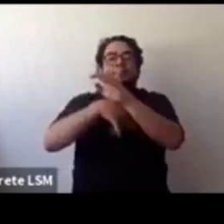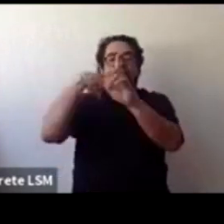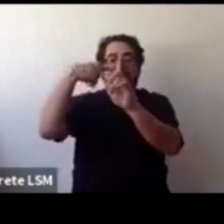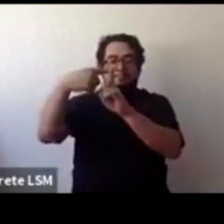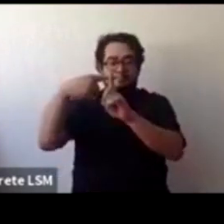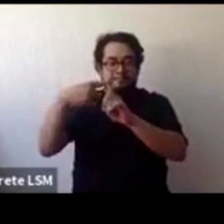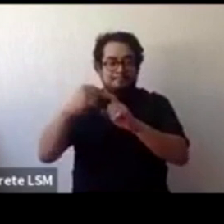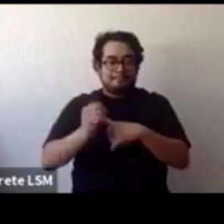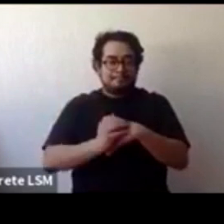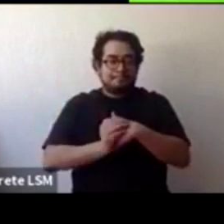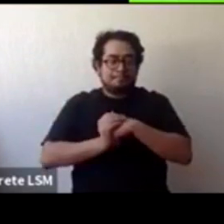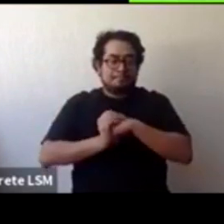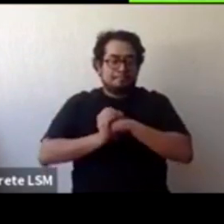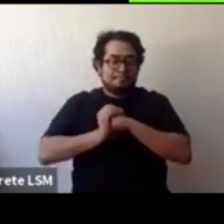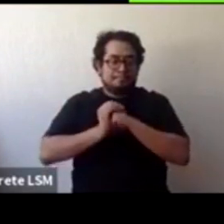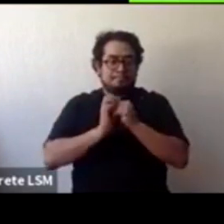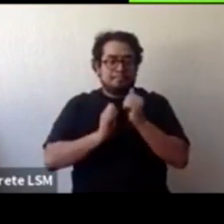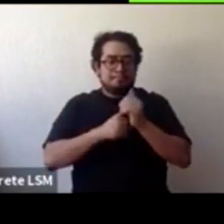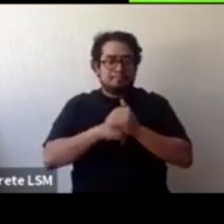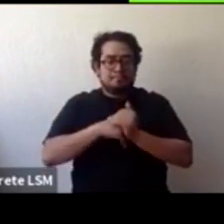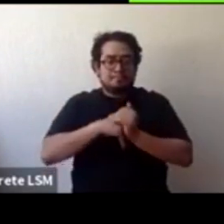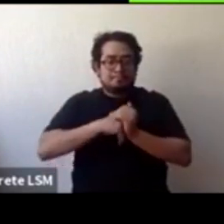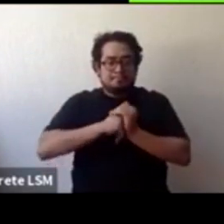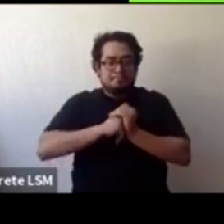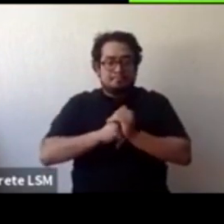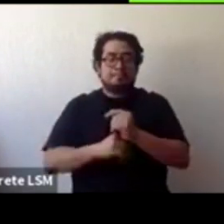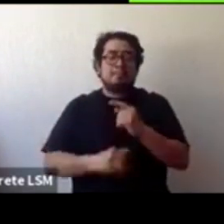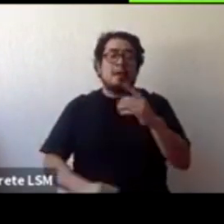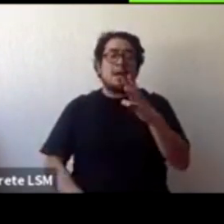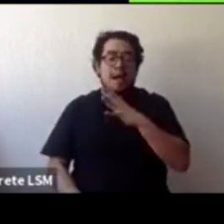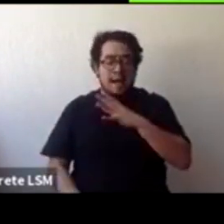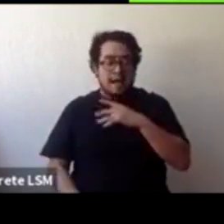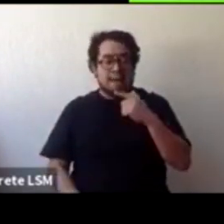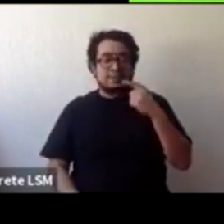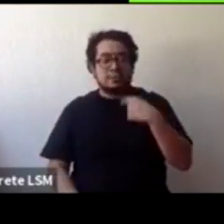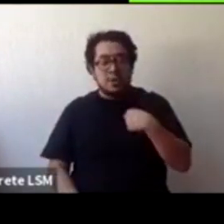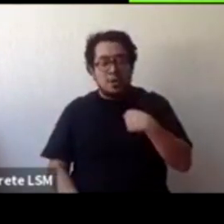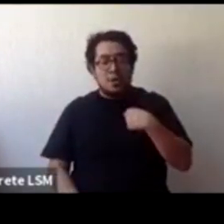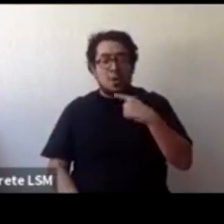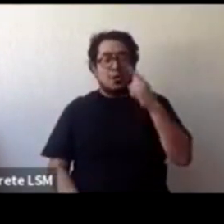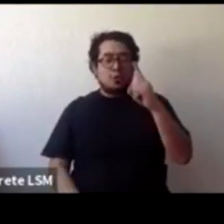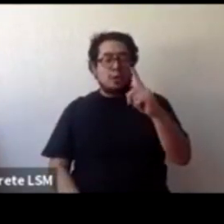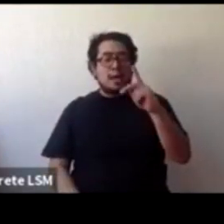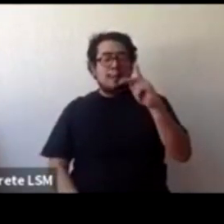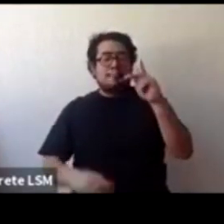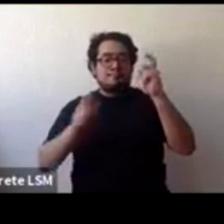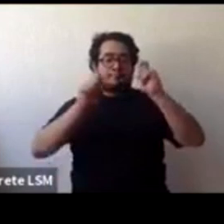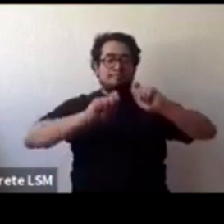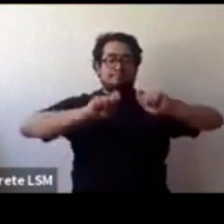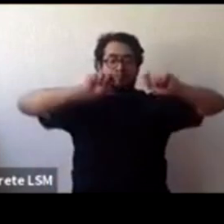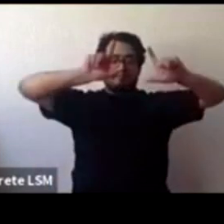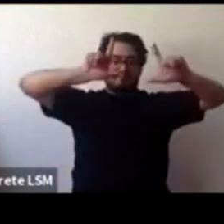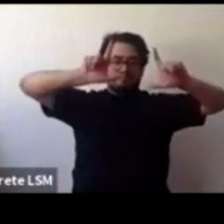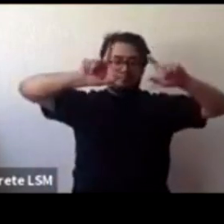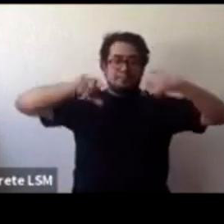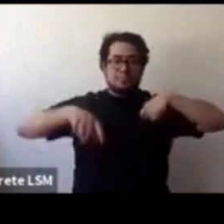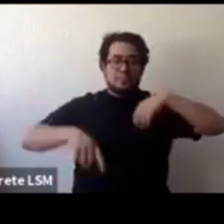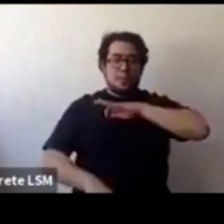justamente una presentación que podría yo poner un par de láminas, si me lo permiten,